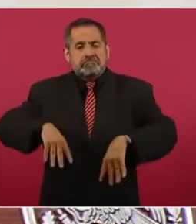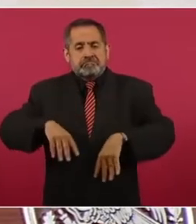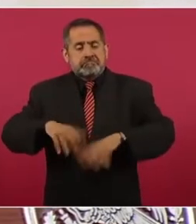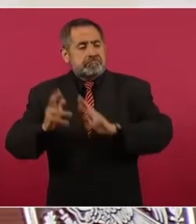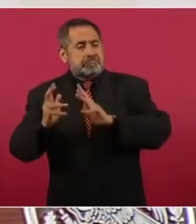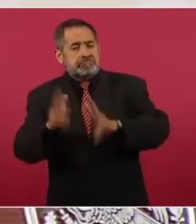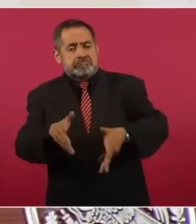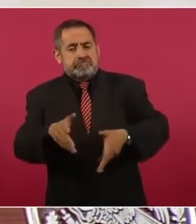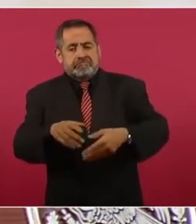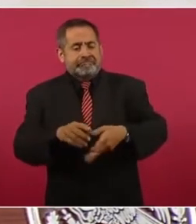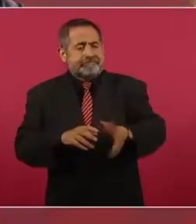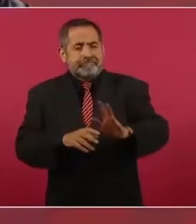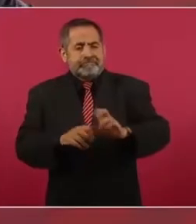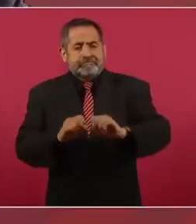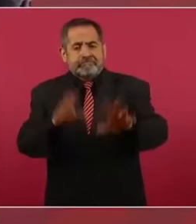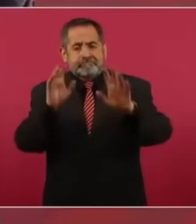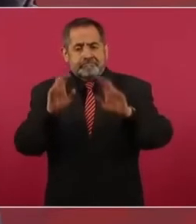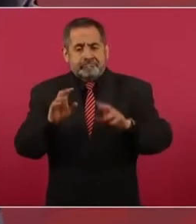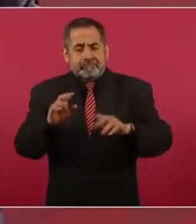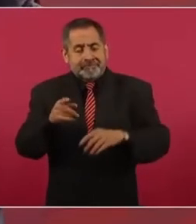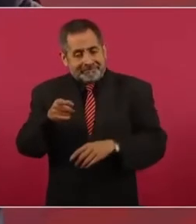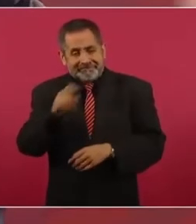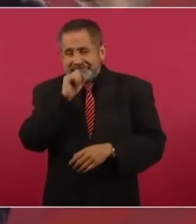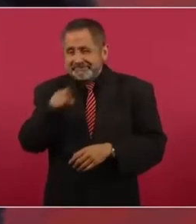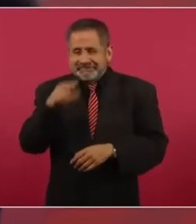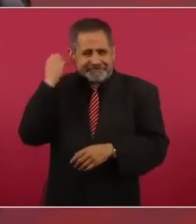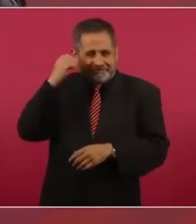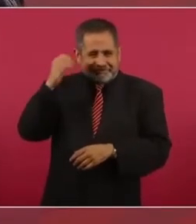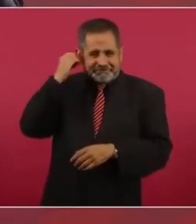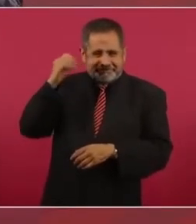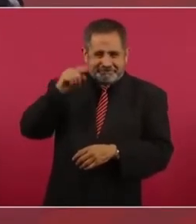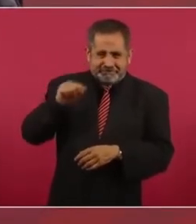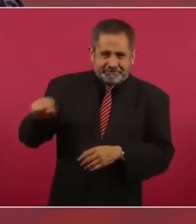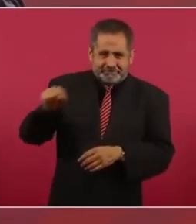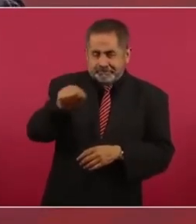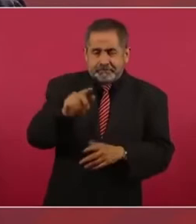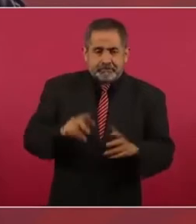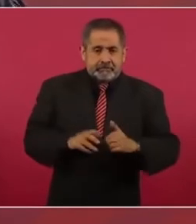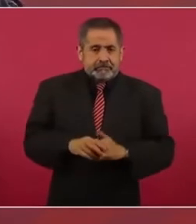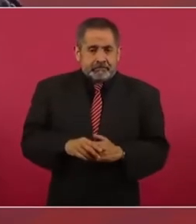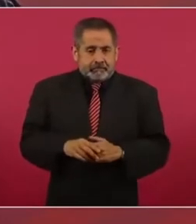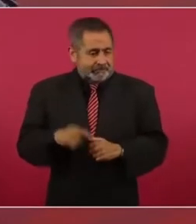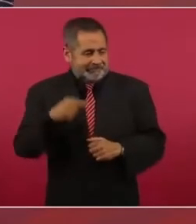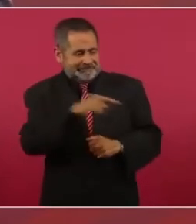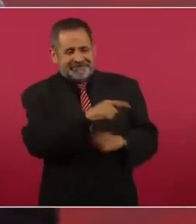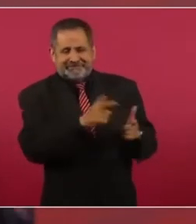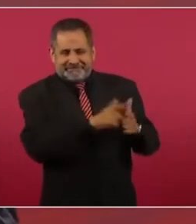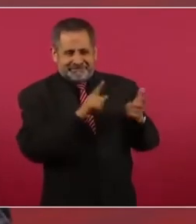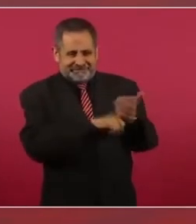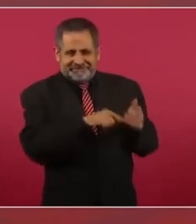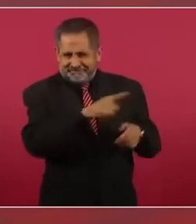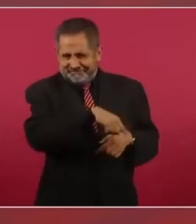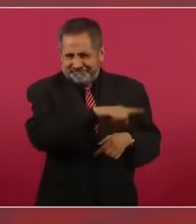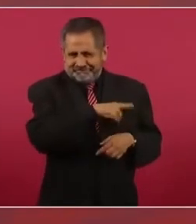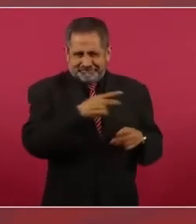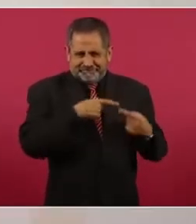Y así dejaron en Oaxaca, estos del bloque conservador,